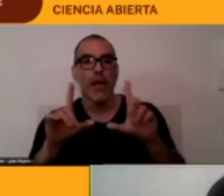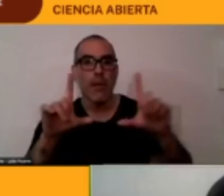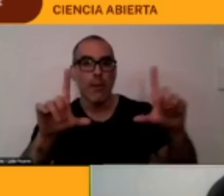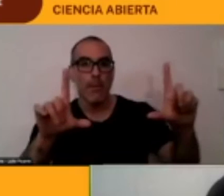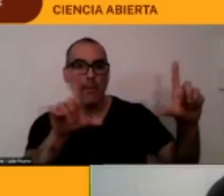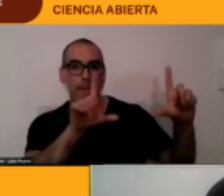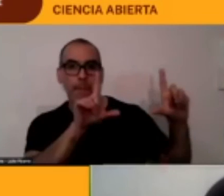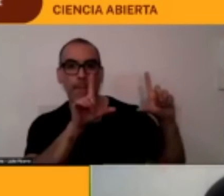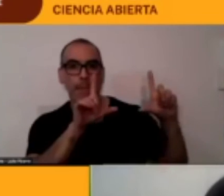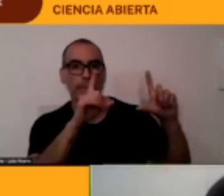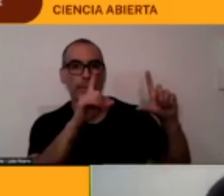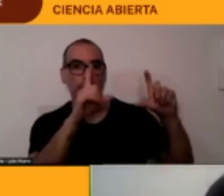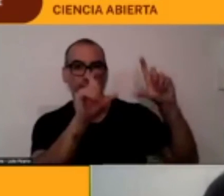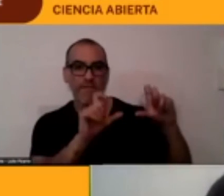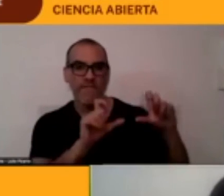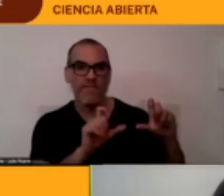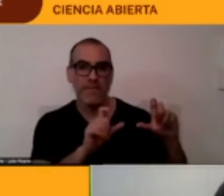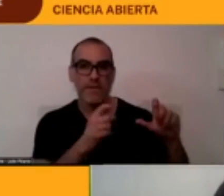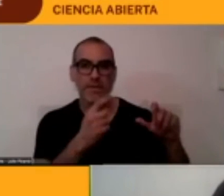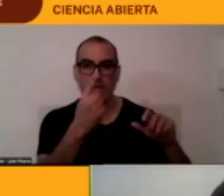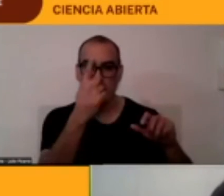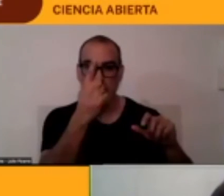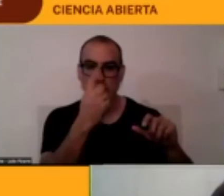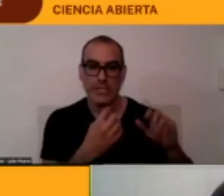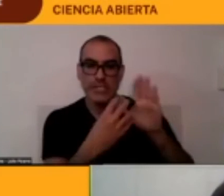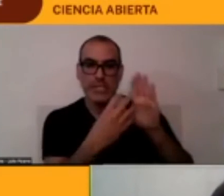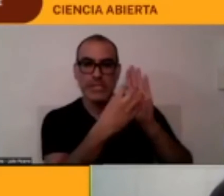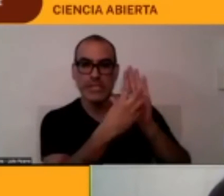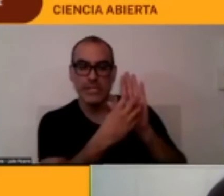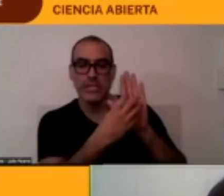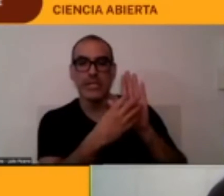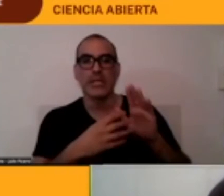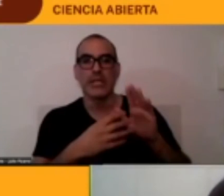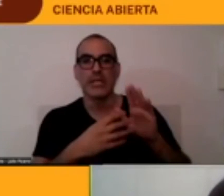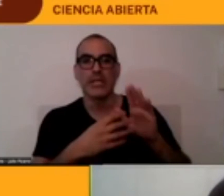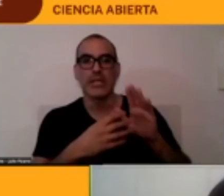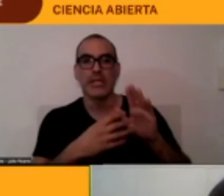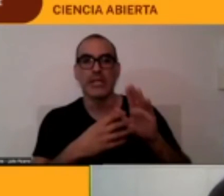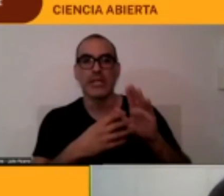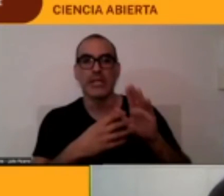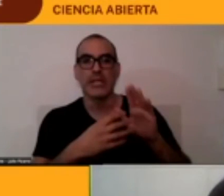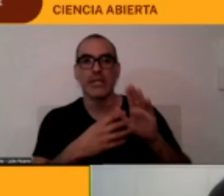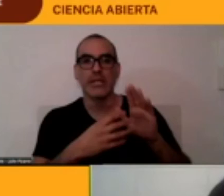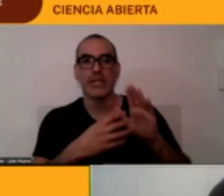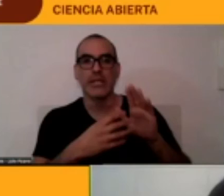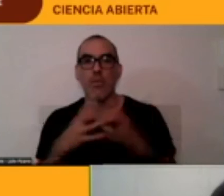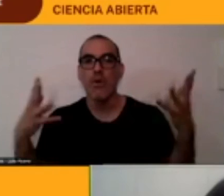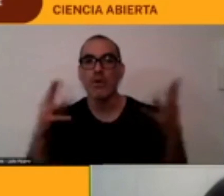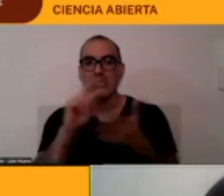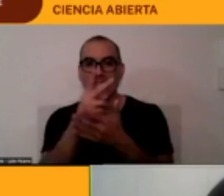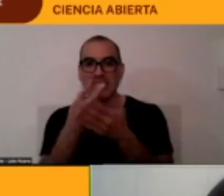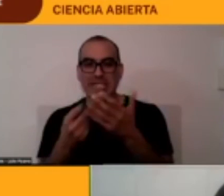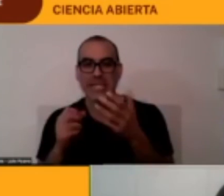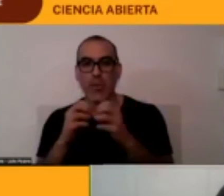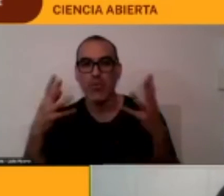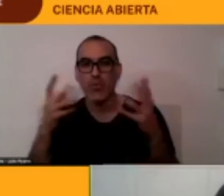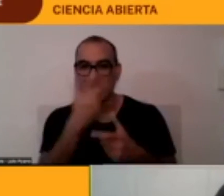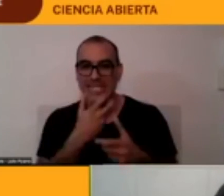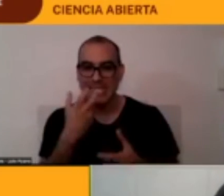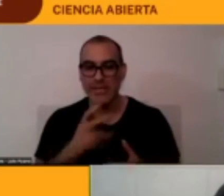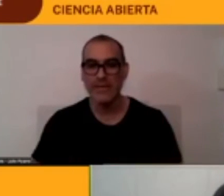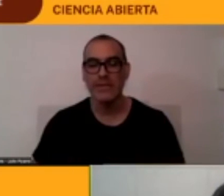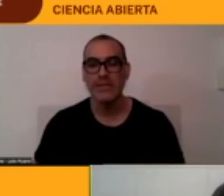San Pedro están trabajando en eso acá en Calama se han logrado algunas señales por ejemplo en el